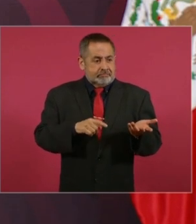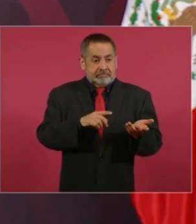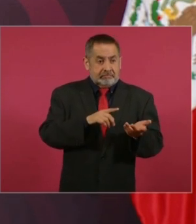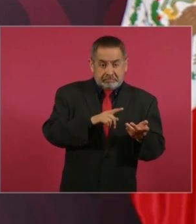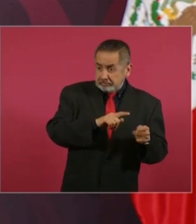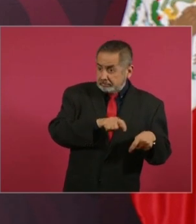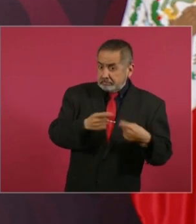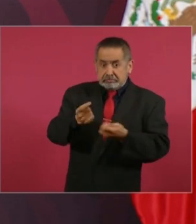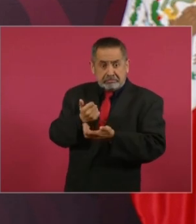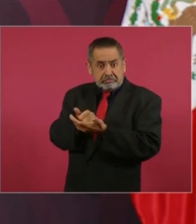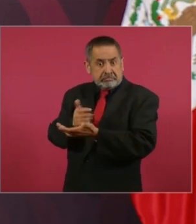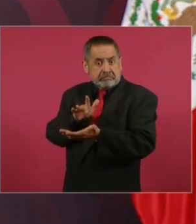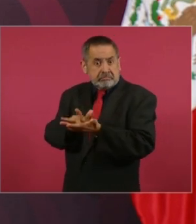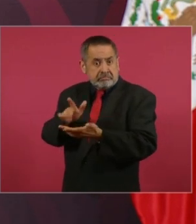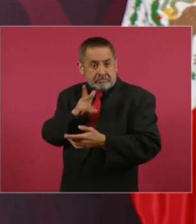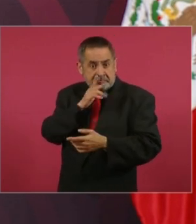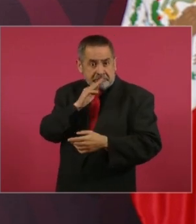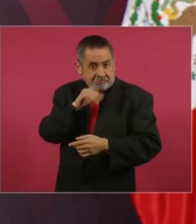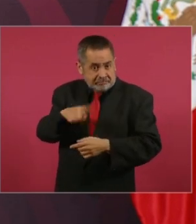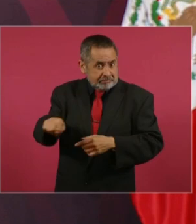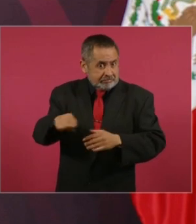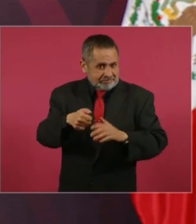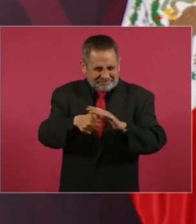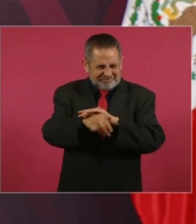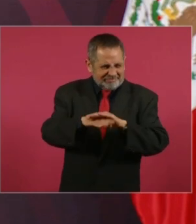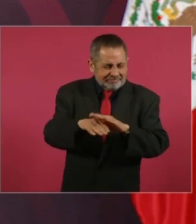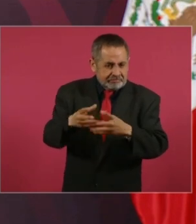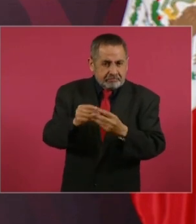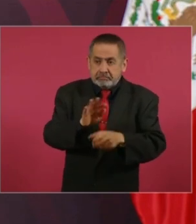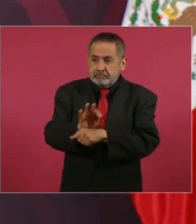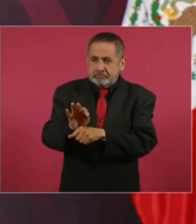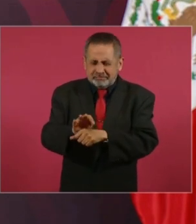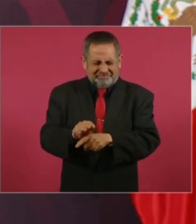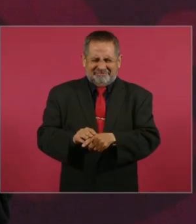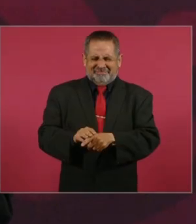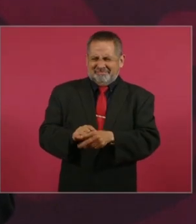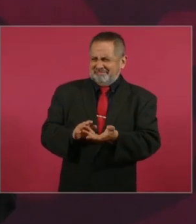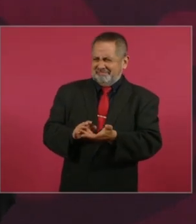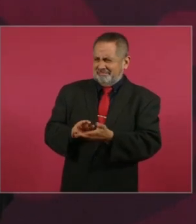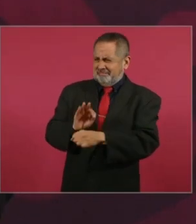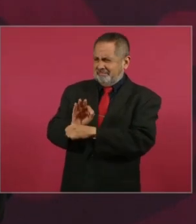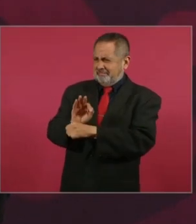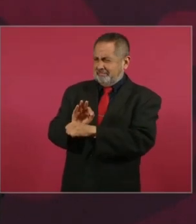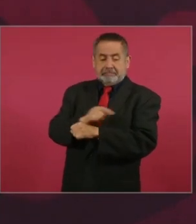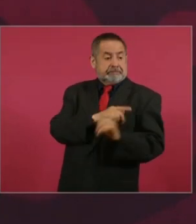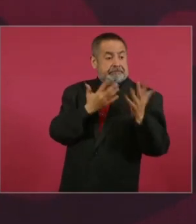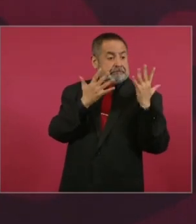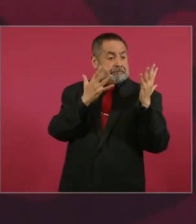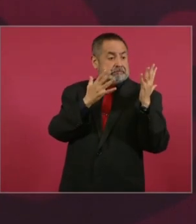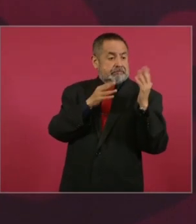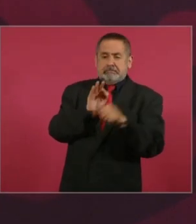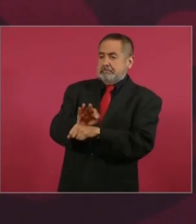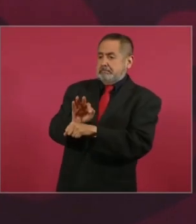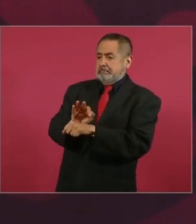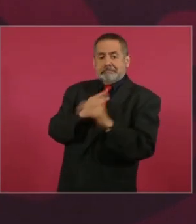de los jóvenes desaparecidos. O sea, quienes promovieron